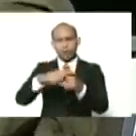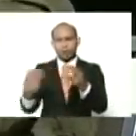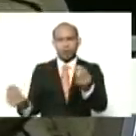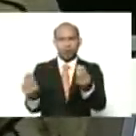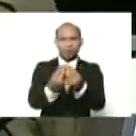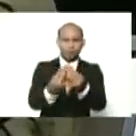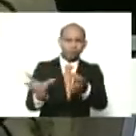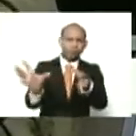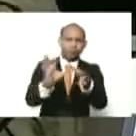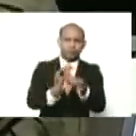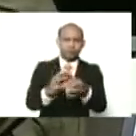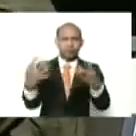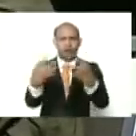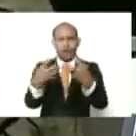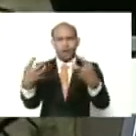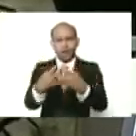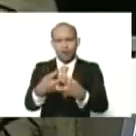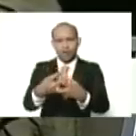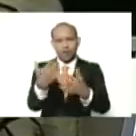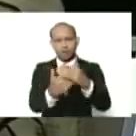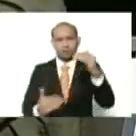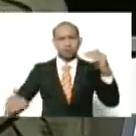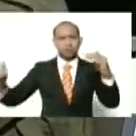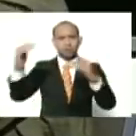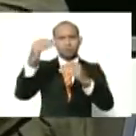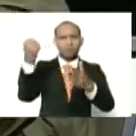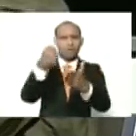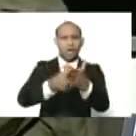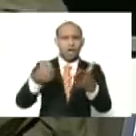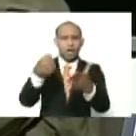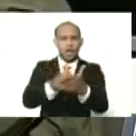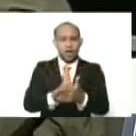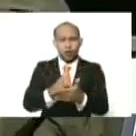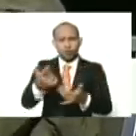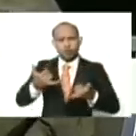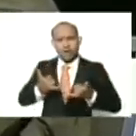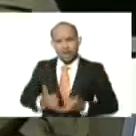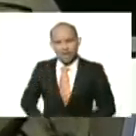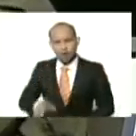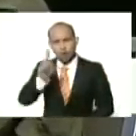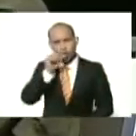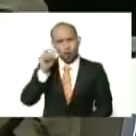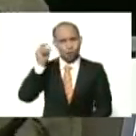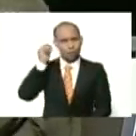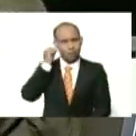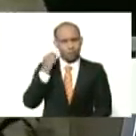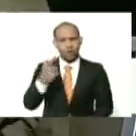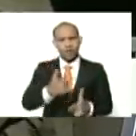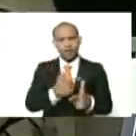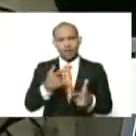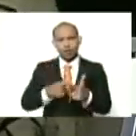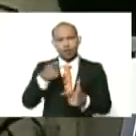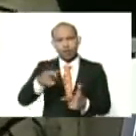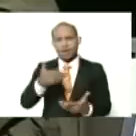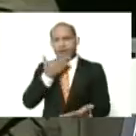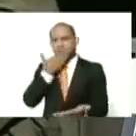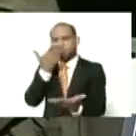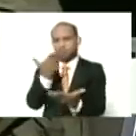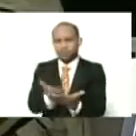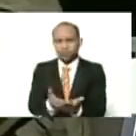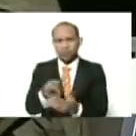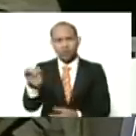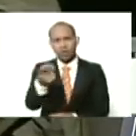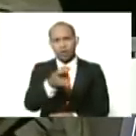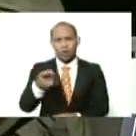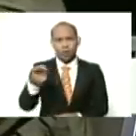podía sumar, a esa batalla, para enaltecer, la lucha, de sus hijos, y de sus hijas, entonces, esta petición, lo que